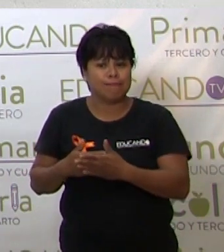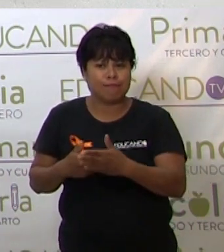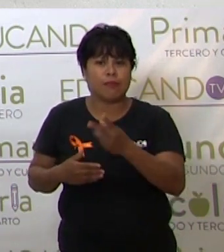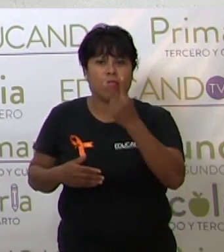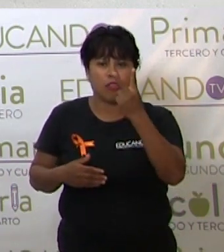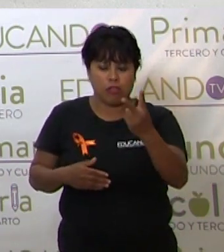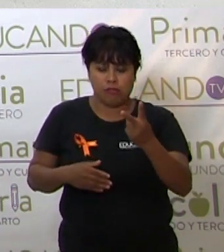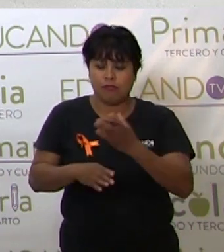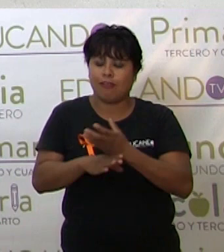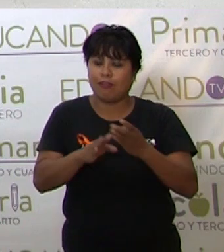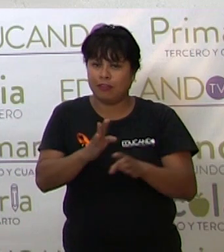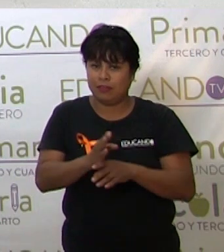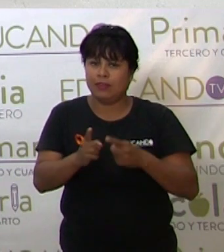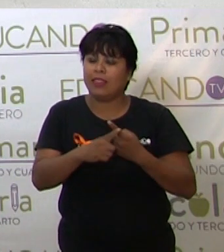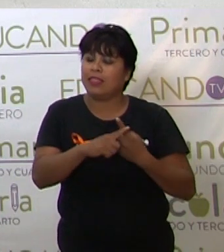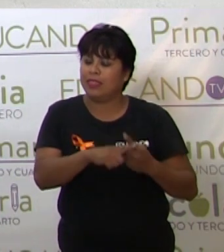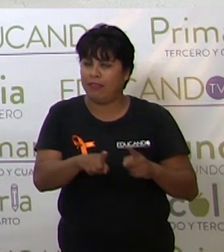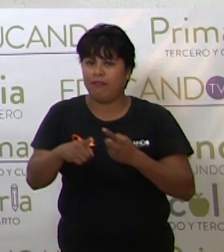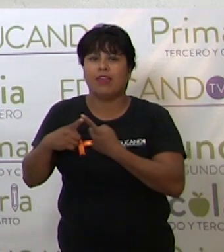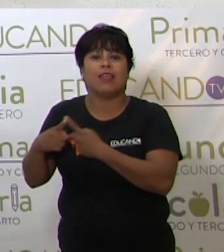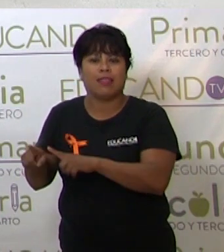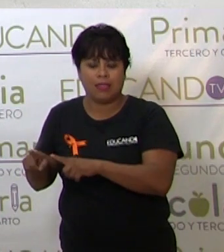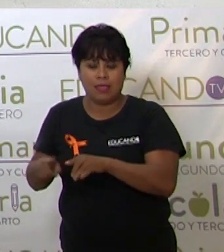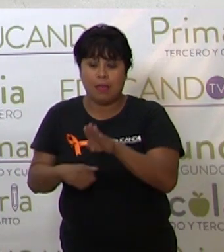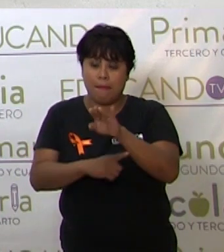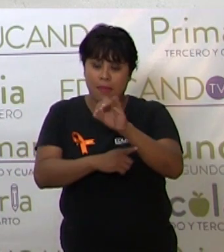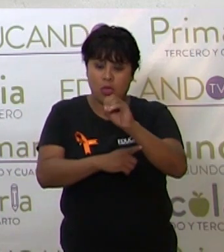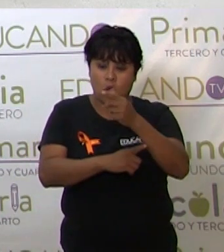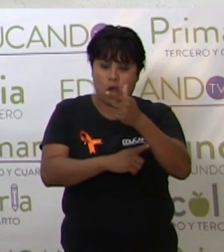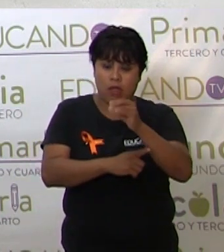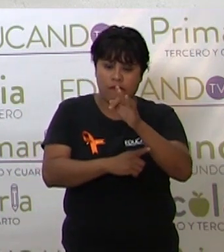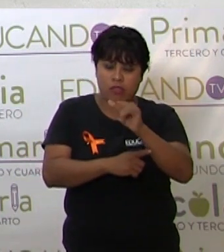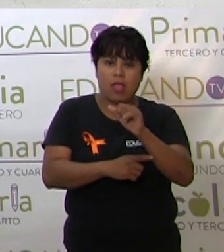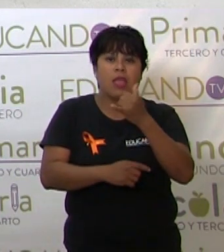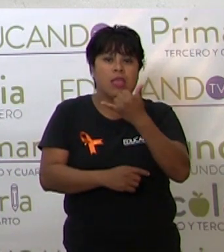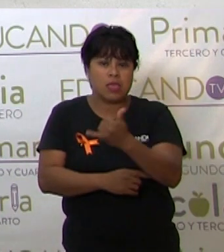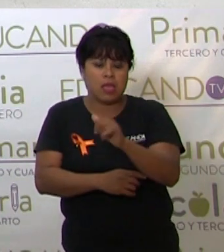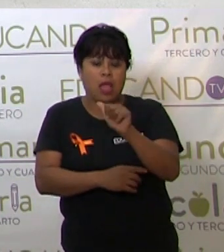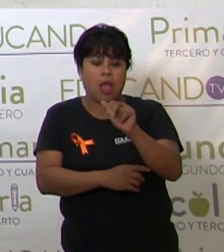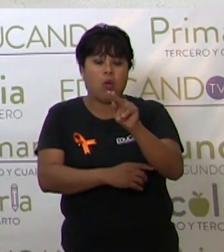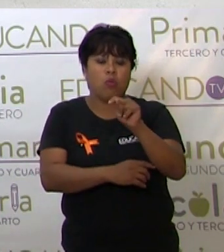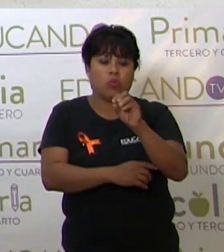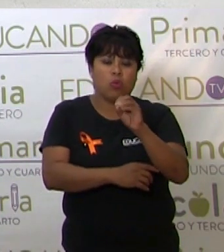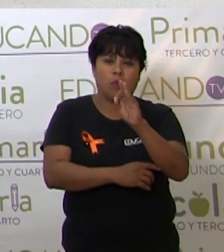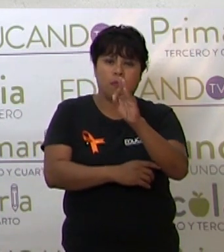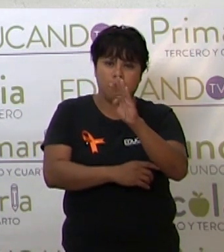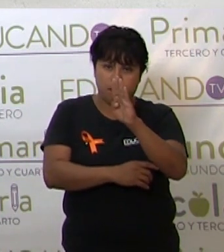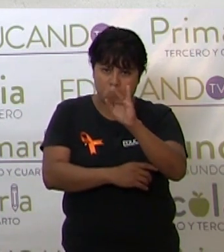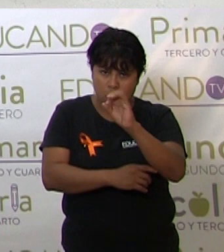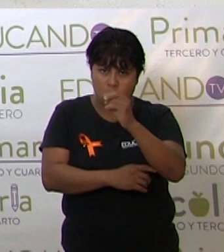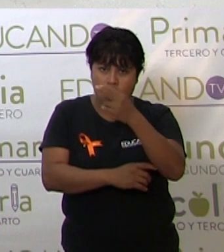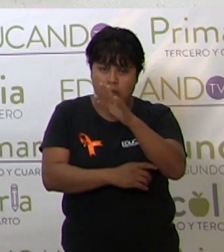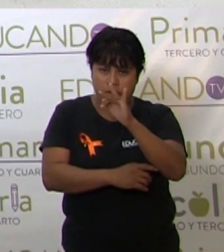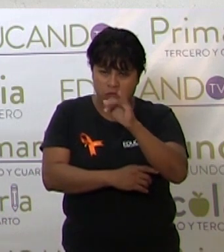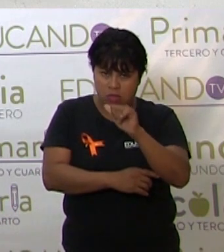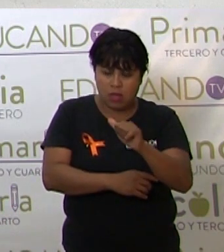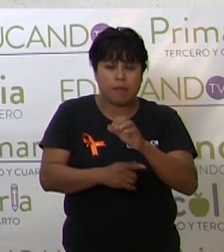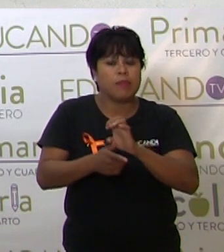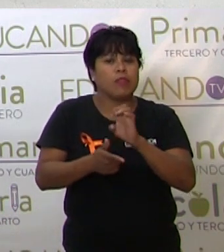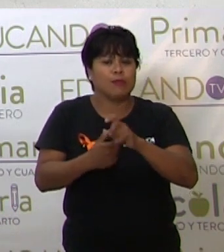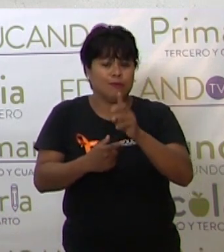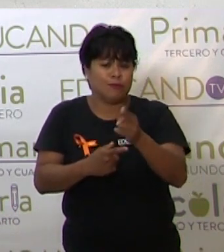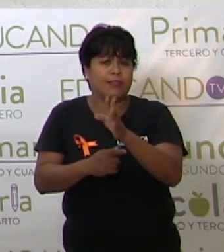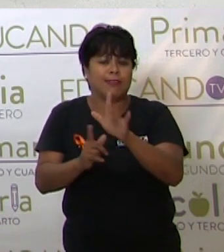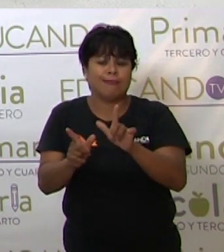aspectos que podrían diferenciar a una biografía de una autobiografía. Bien, pues entonces ustedes ya están